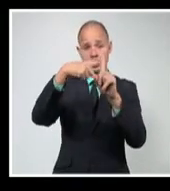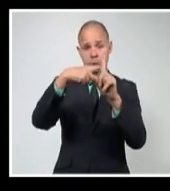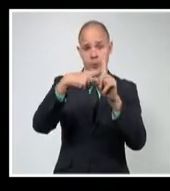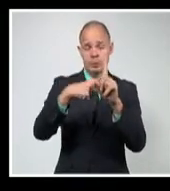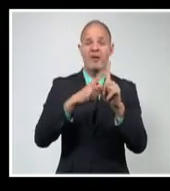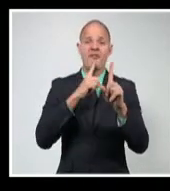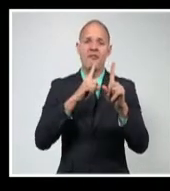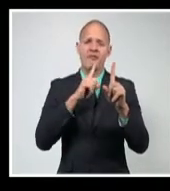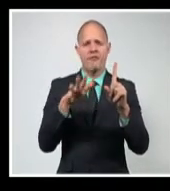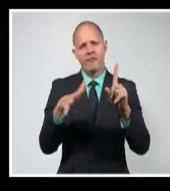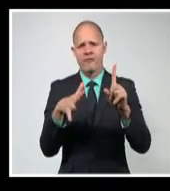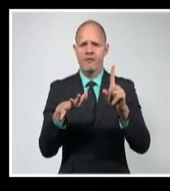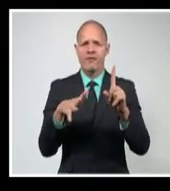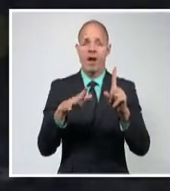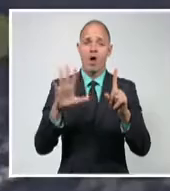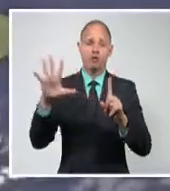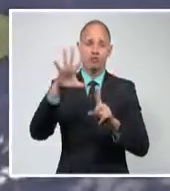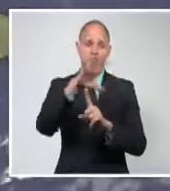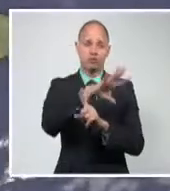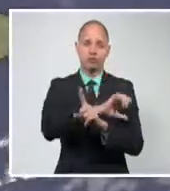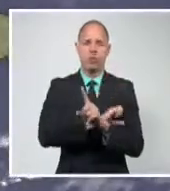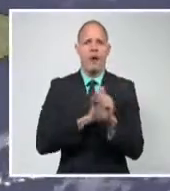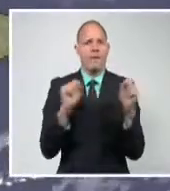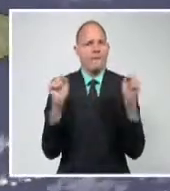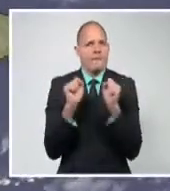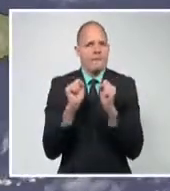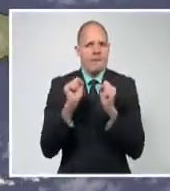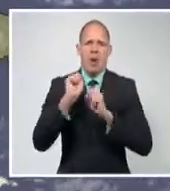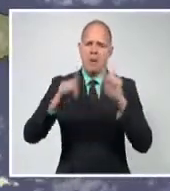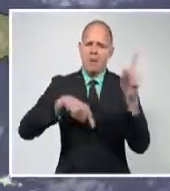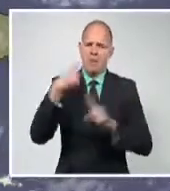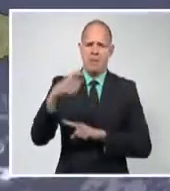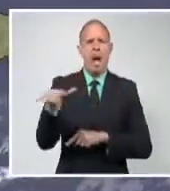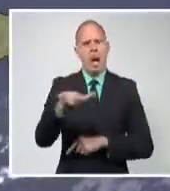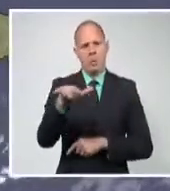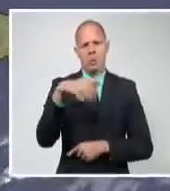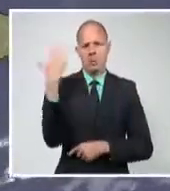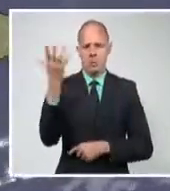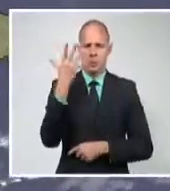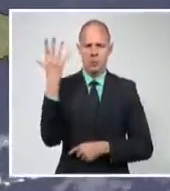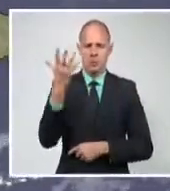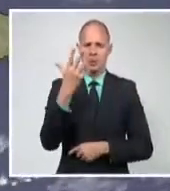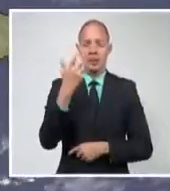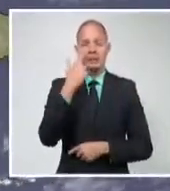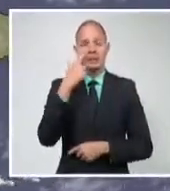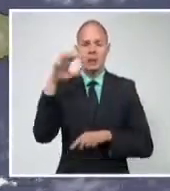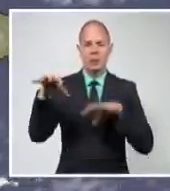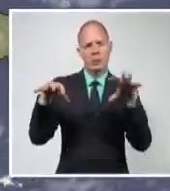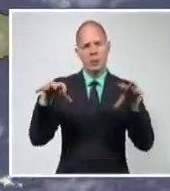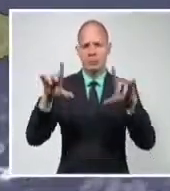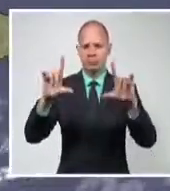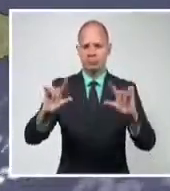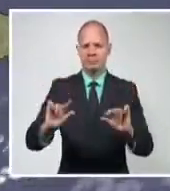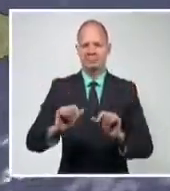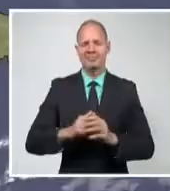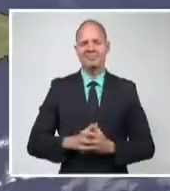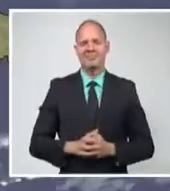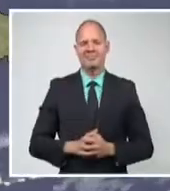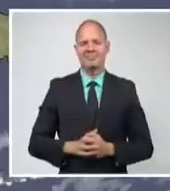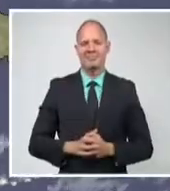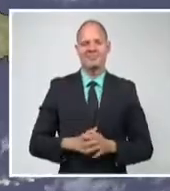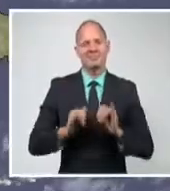viernes en gran parte del país. En resumen, para mañana, poco cambio en las condiciones del tiempo, con muy baja probabilidad de lluvias. Esto es todo en cuanto a la información